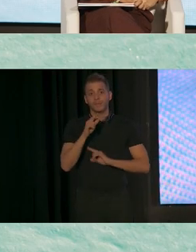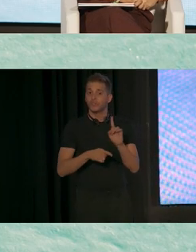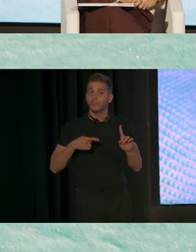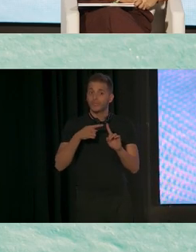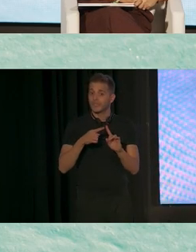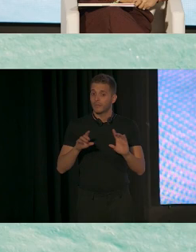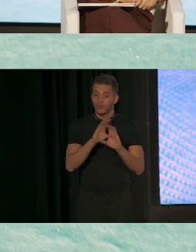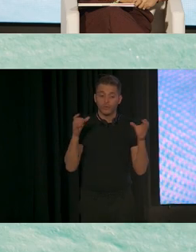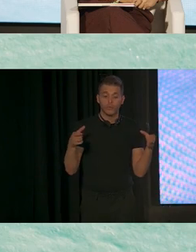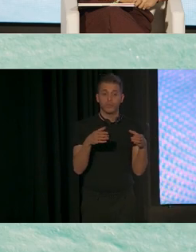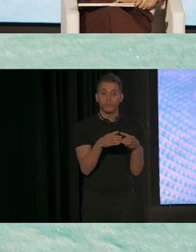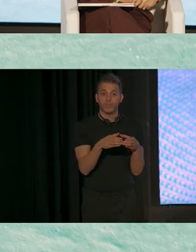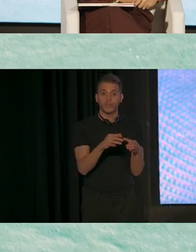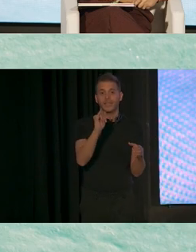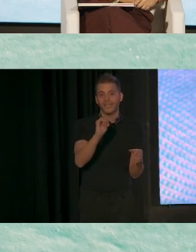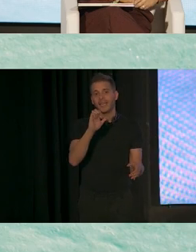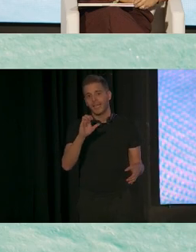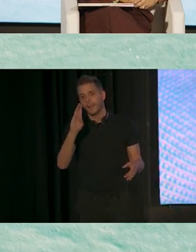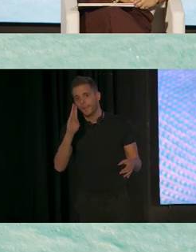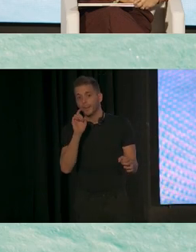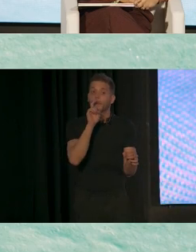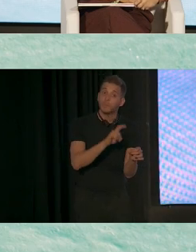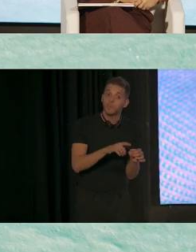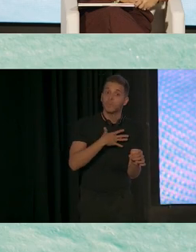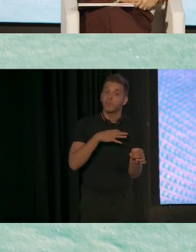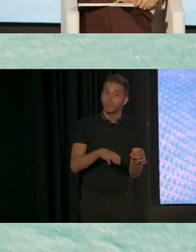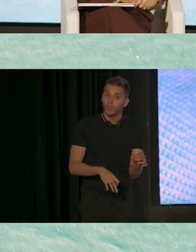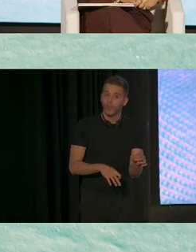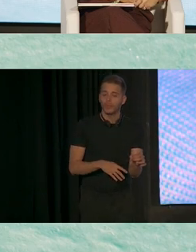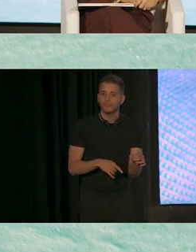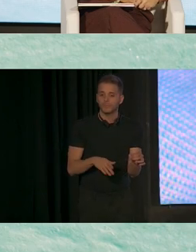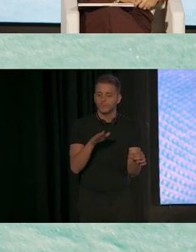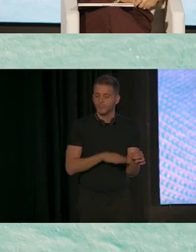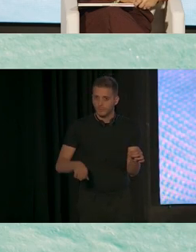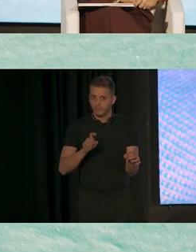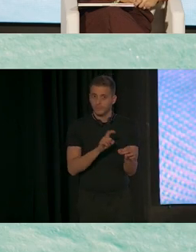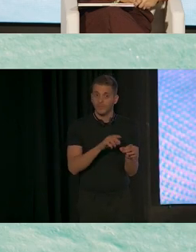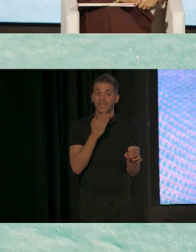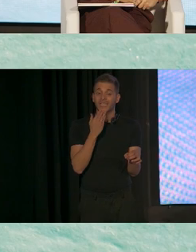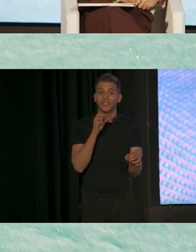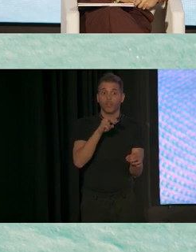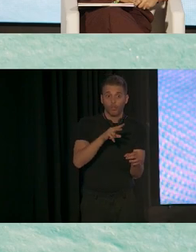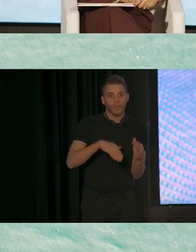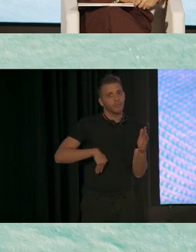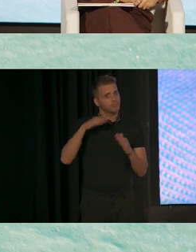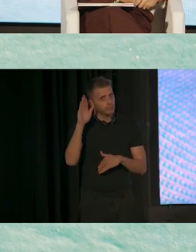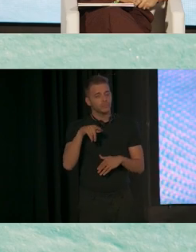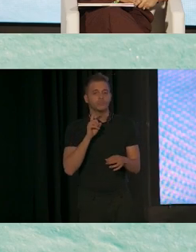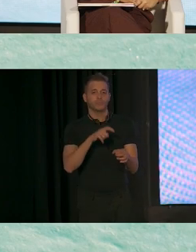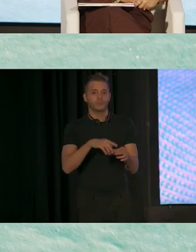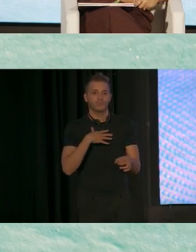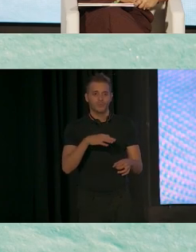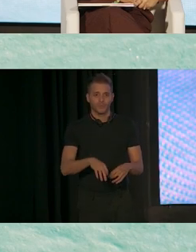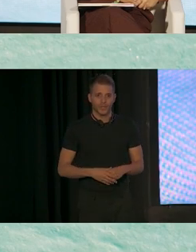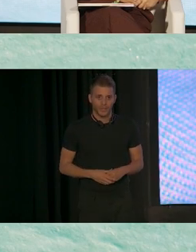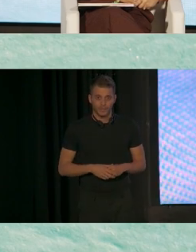la reunión del IEP, que los niños pueden participar de los 12 años y para arriba, y pueden